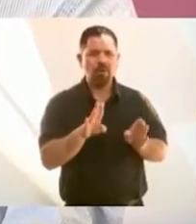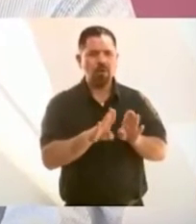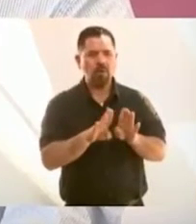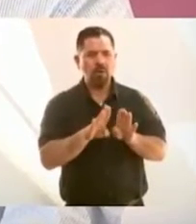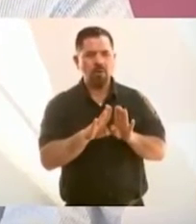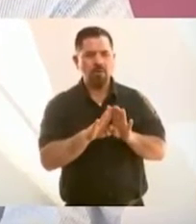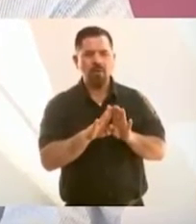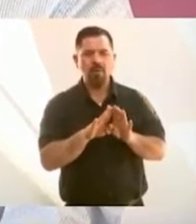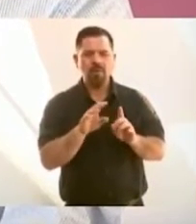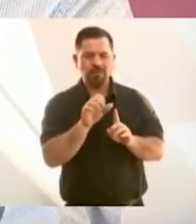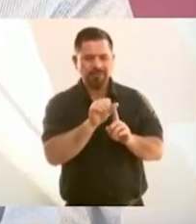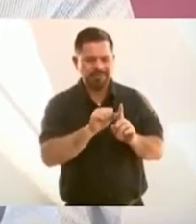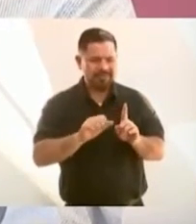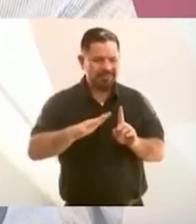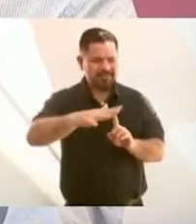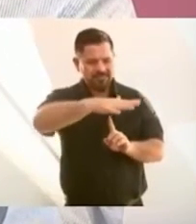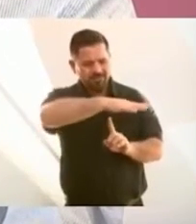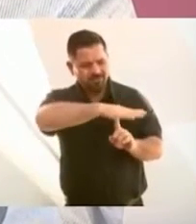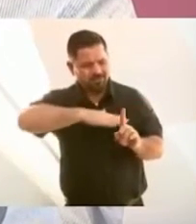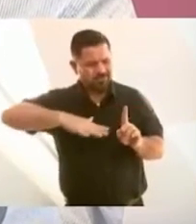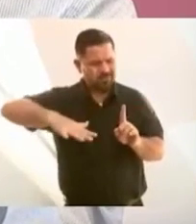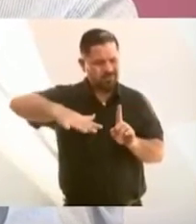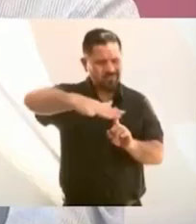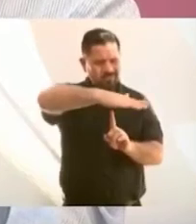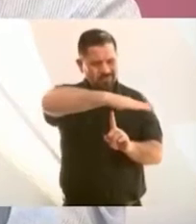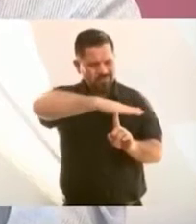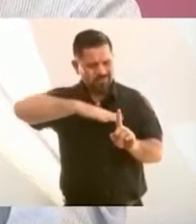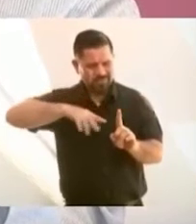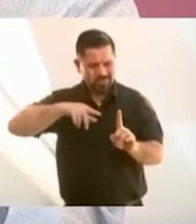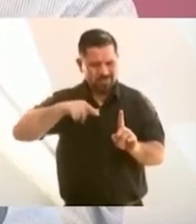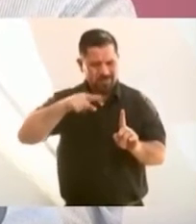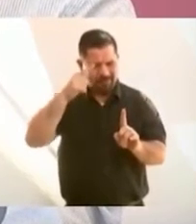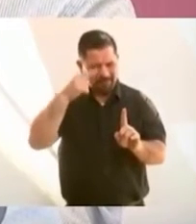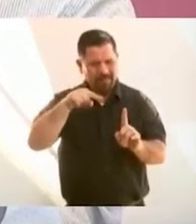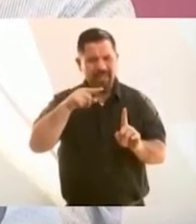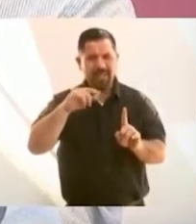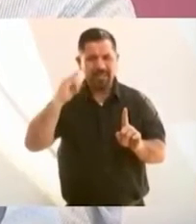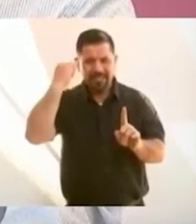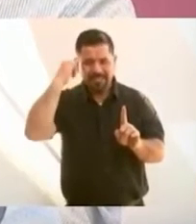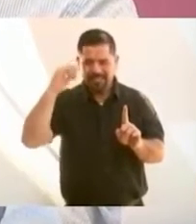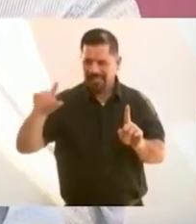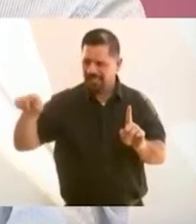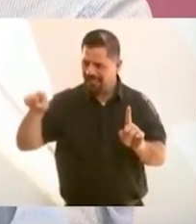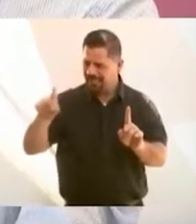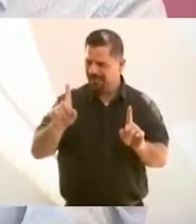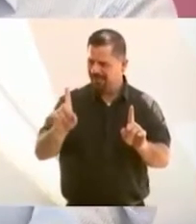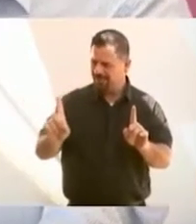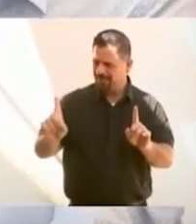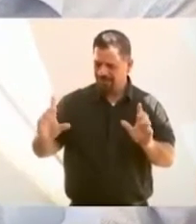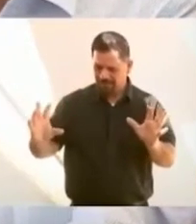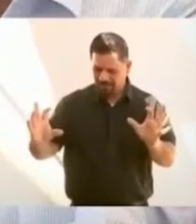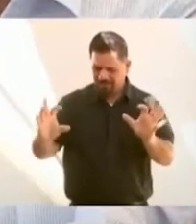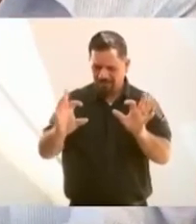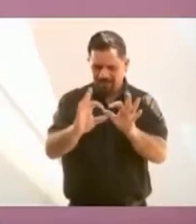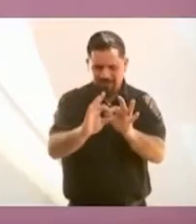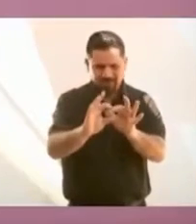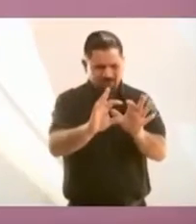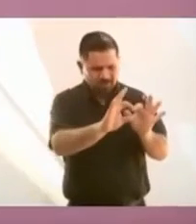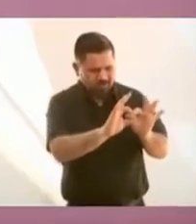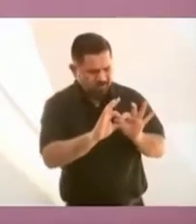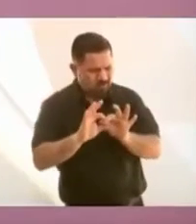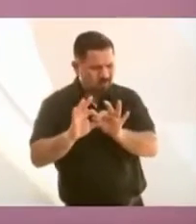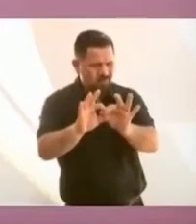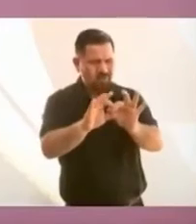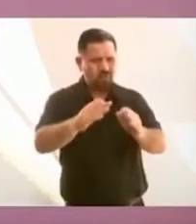que debe de unir a los pueblos. Y desde luego son